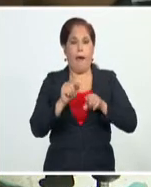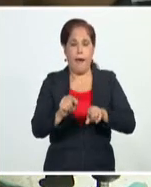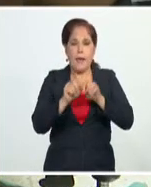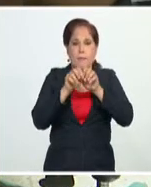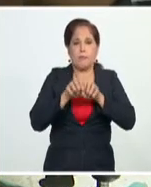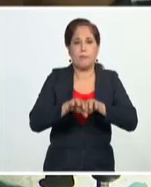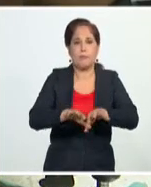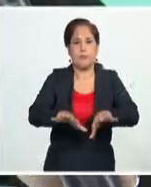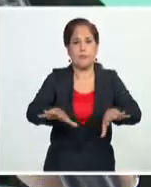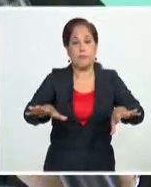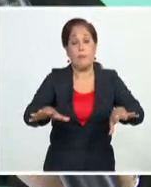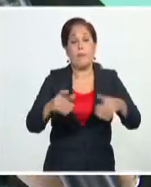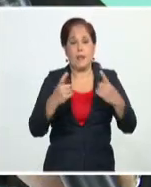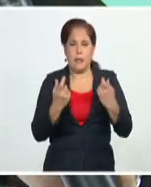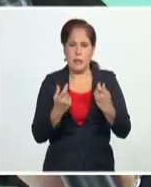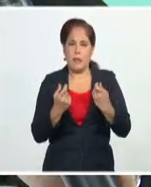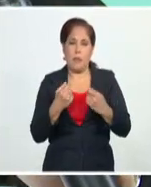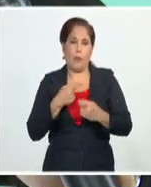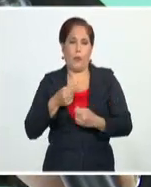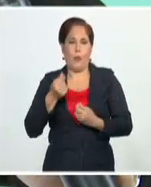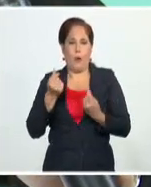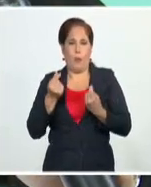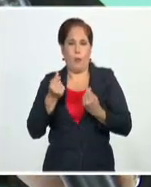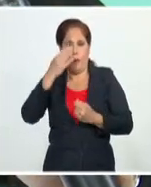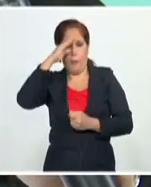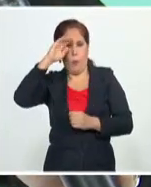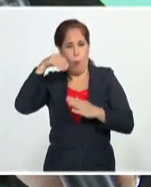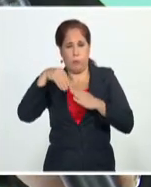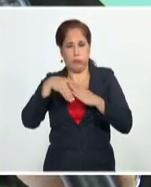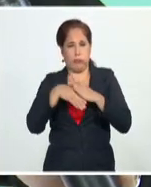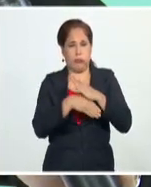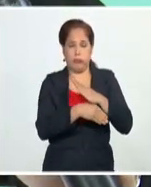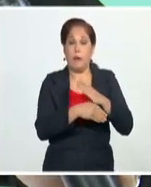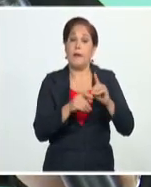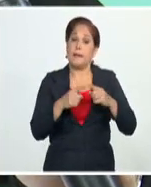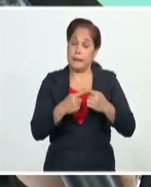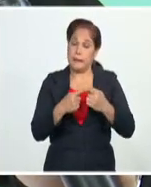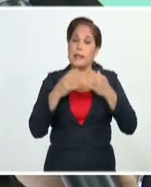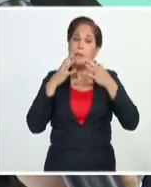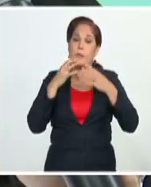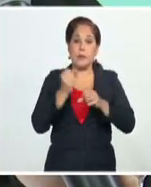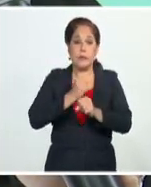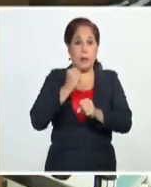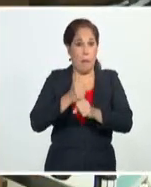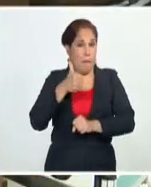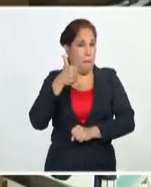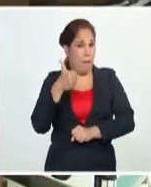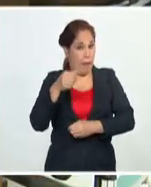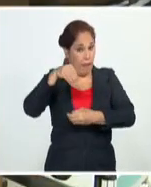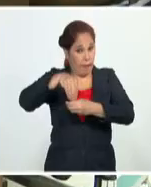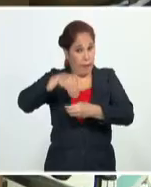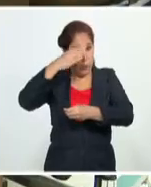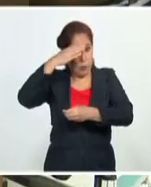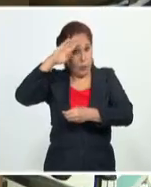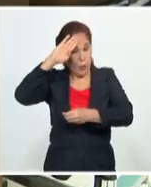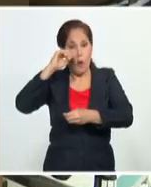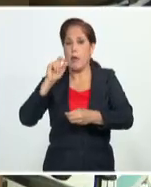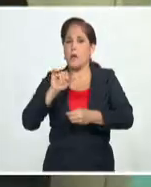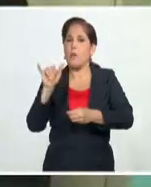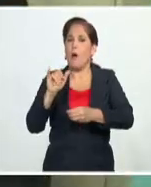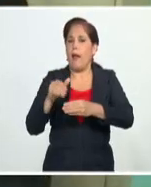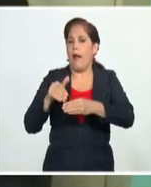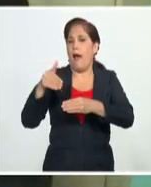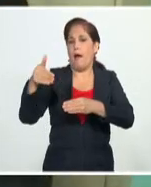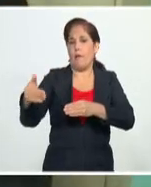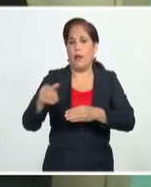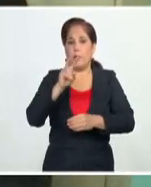pesa sobre la economía nacional se trata entonces no sólo de ser eficientes a lo interno sino de serlo con